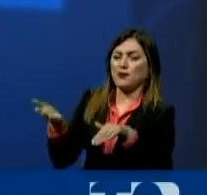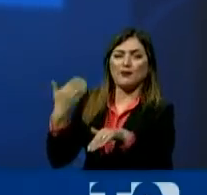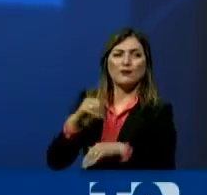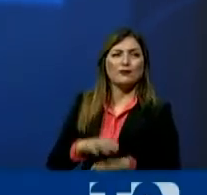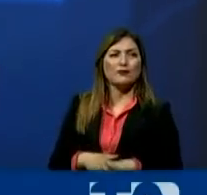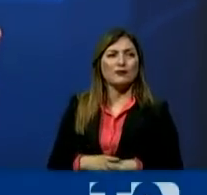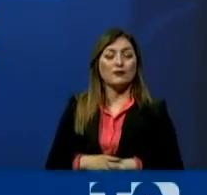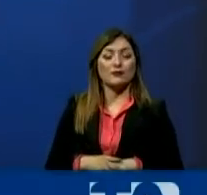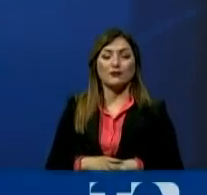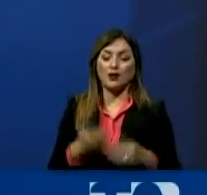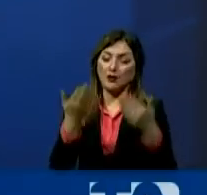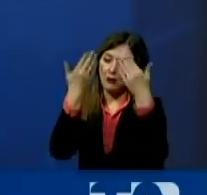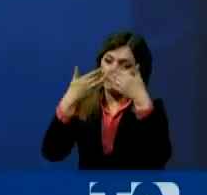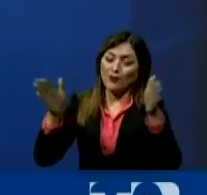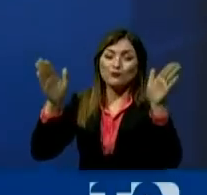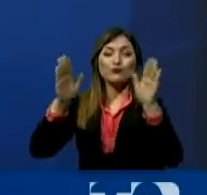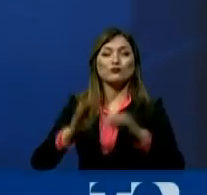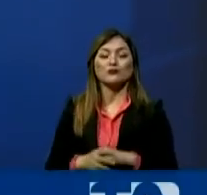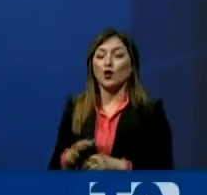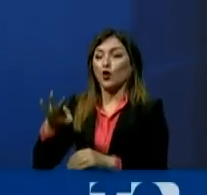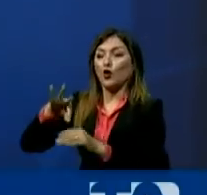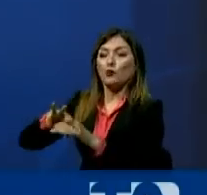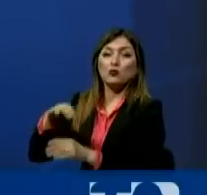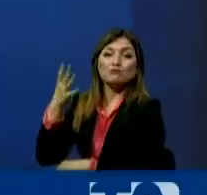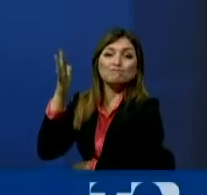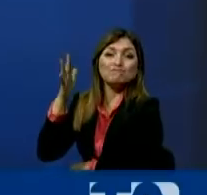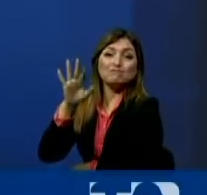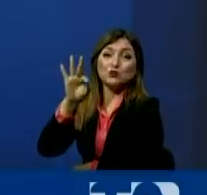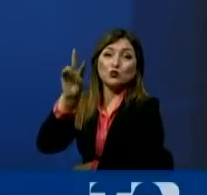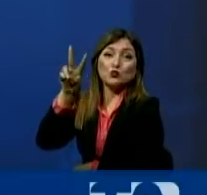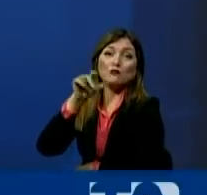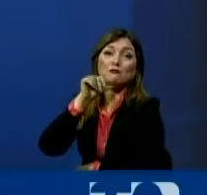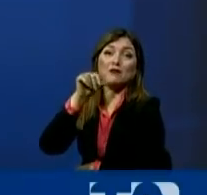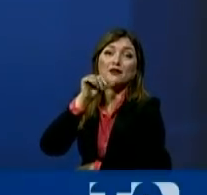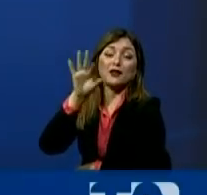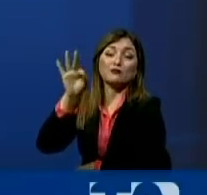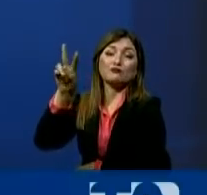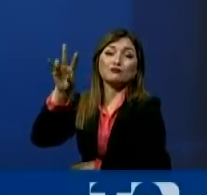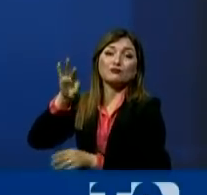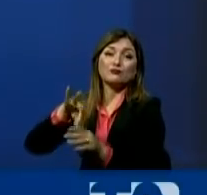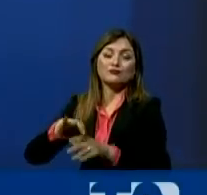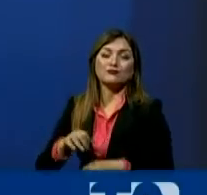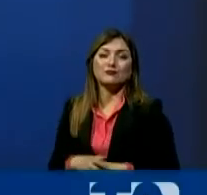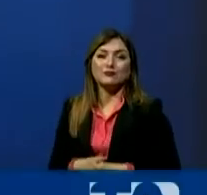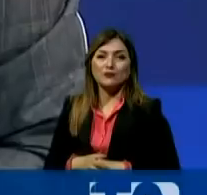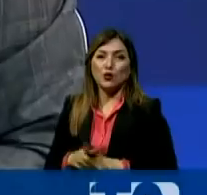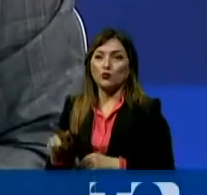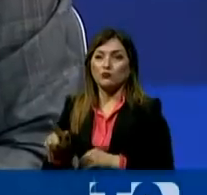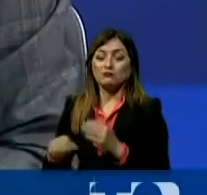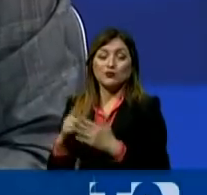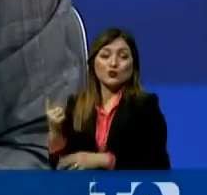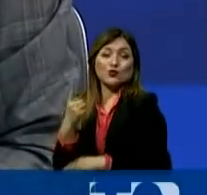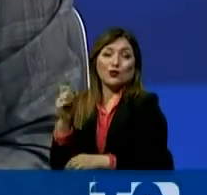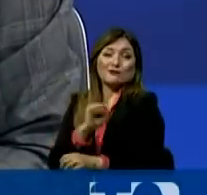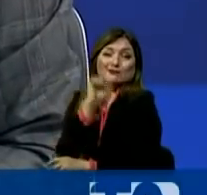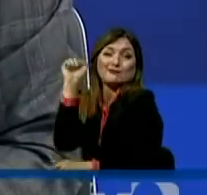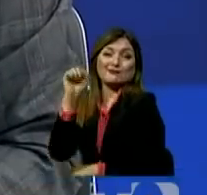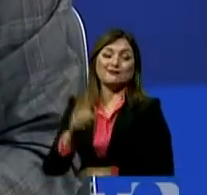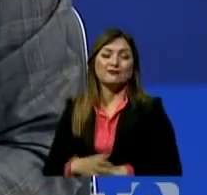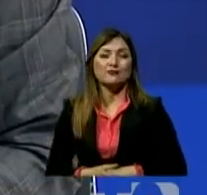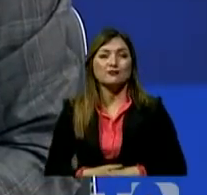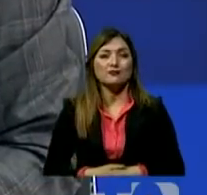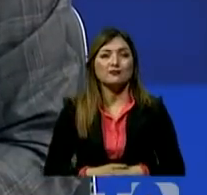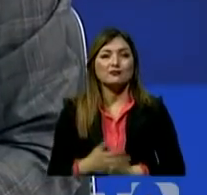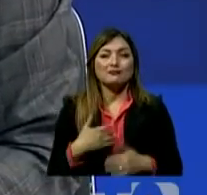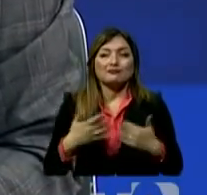Yo les di toda la apertura del mundo. No tuvieron los votos. Y no tuvieron los 92 votos. O usted solita les está ganando a todos. No, no les estoy